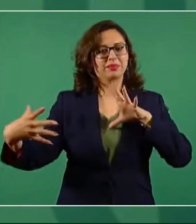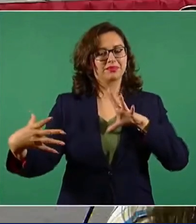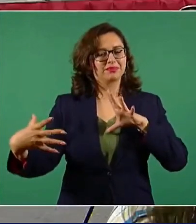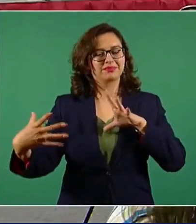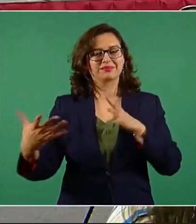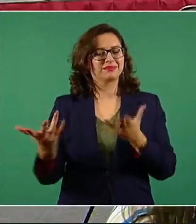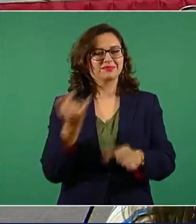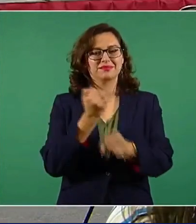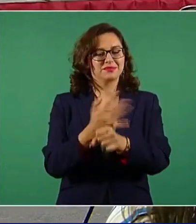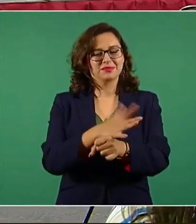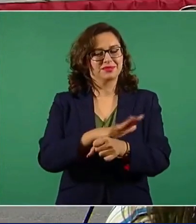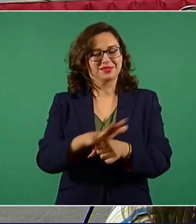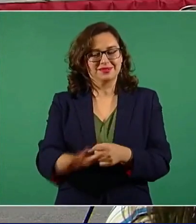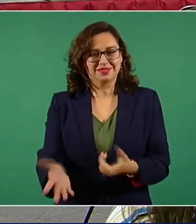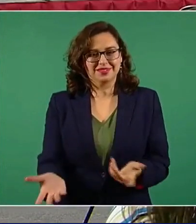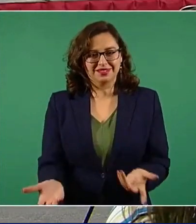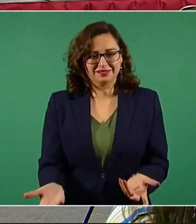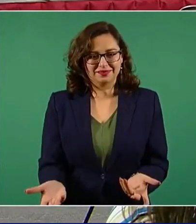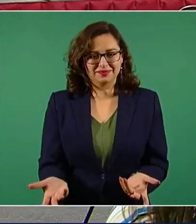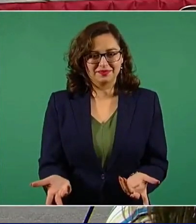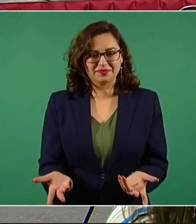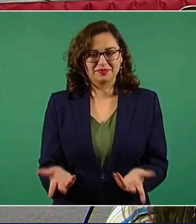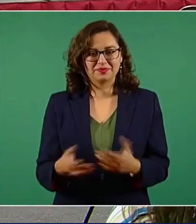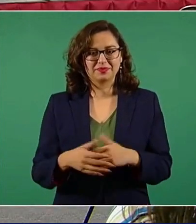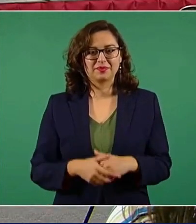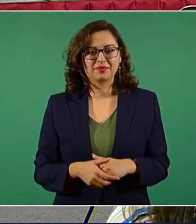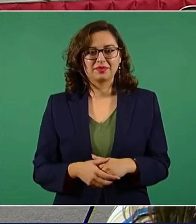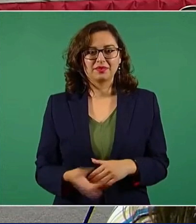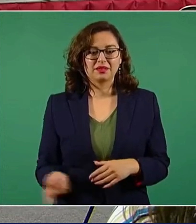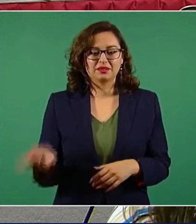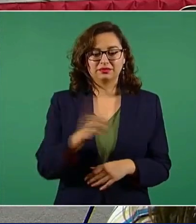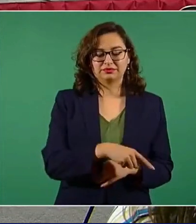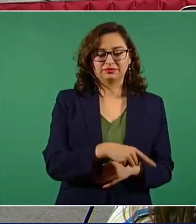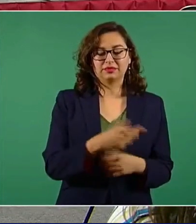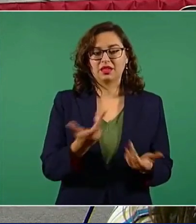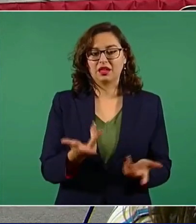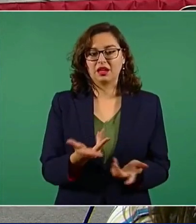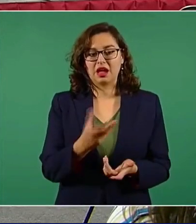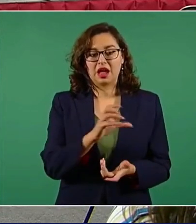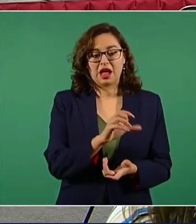Es como Kratos sin Demos.